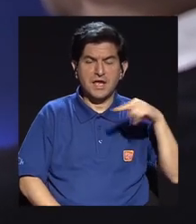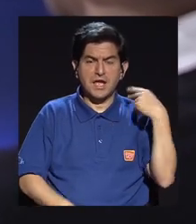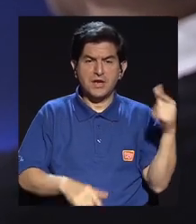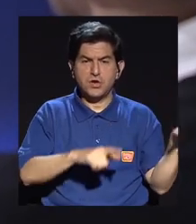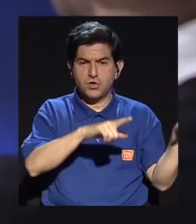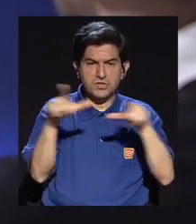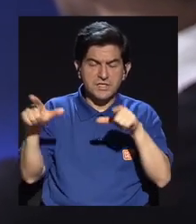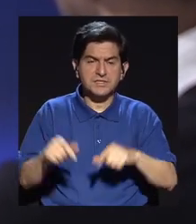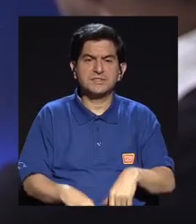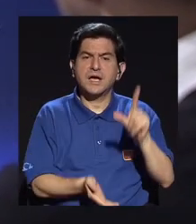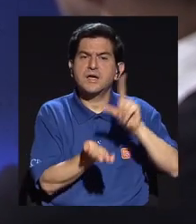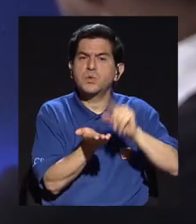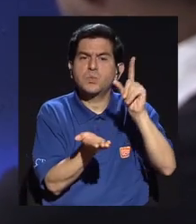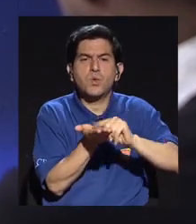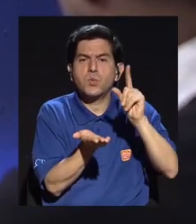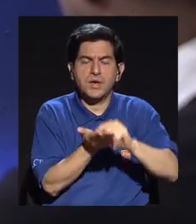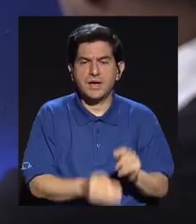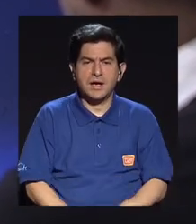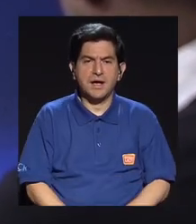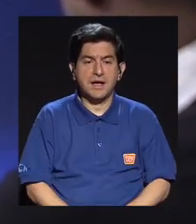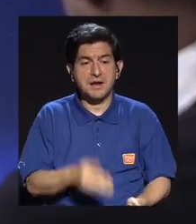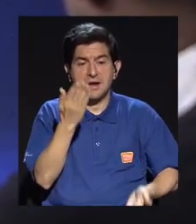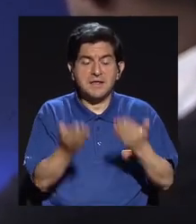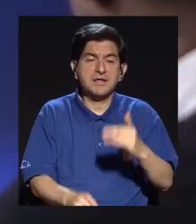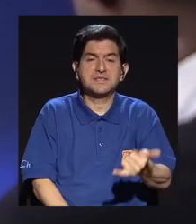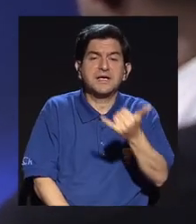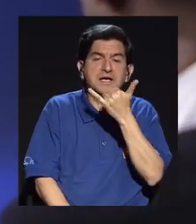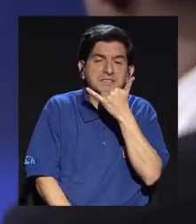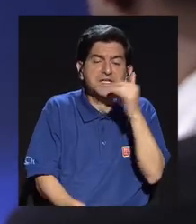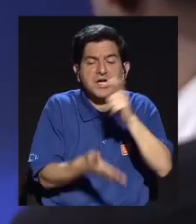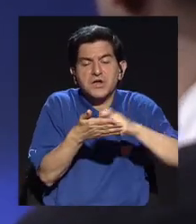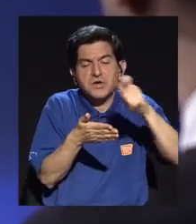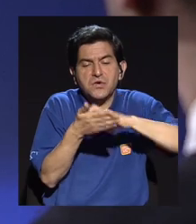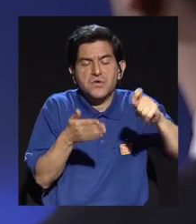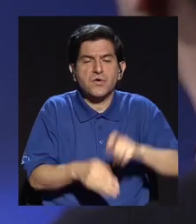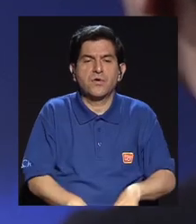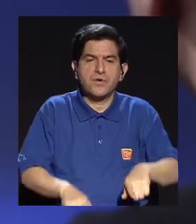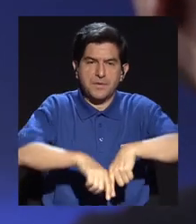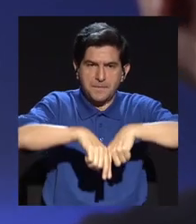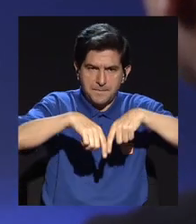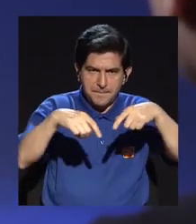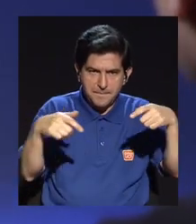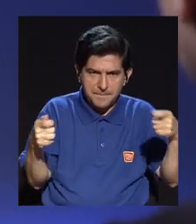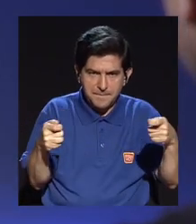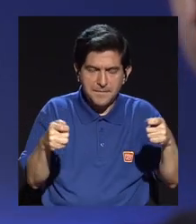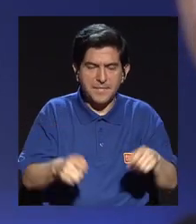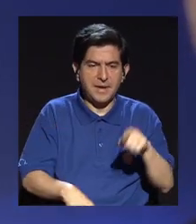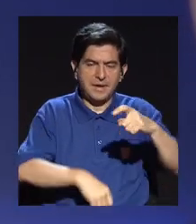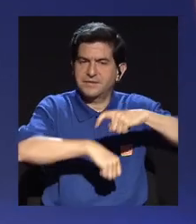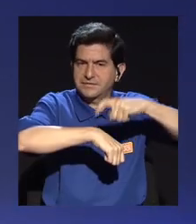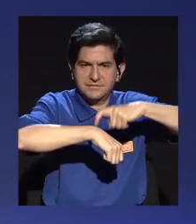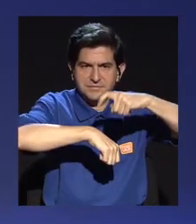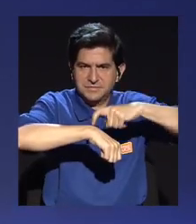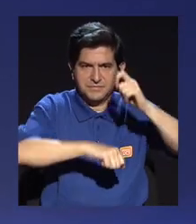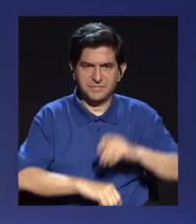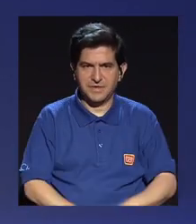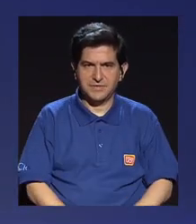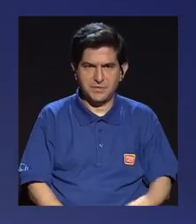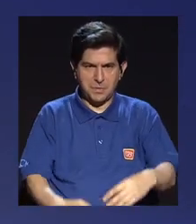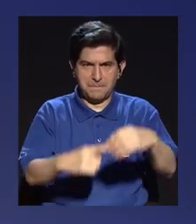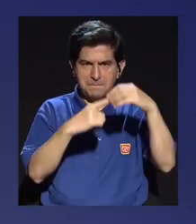lista y tenía que publicarla y posiblemente se fuese con un error de ortografía. El periodismo en ese momento